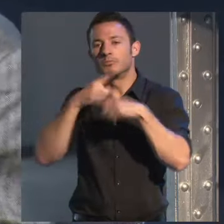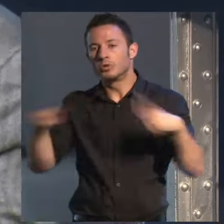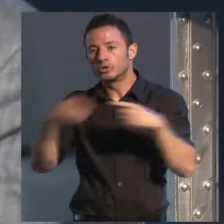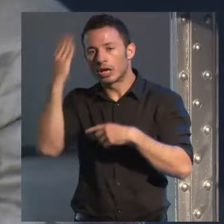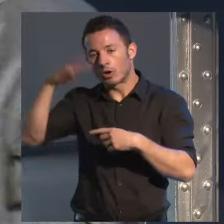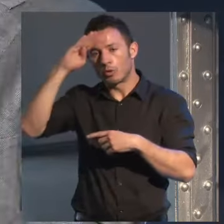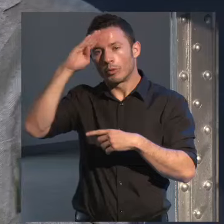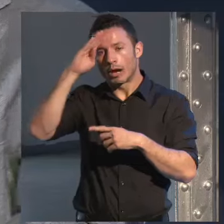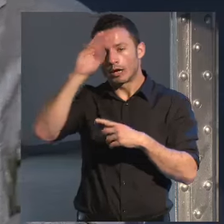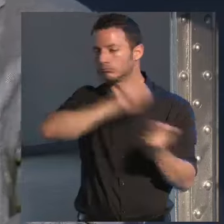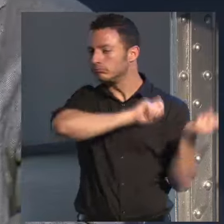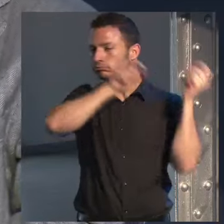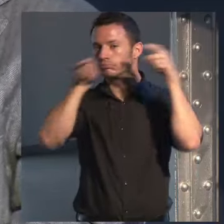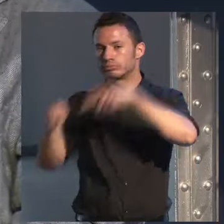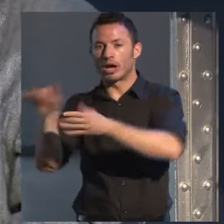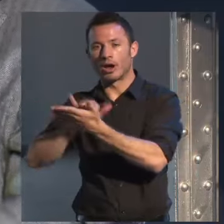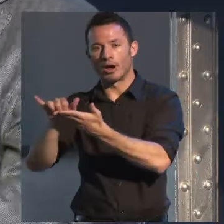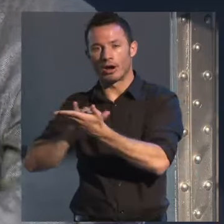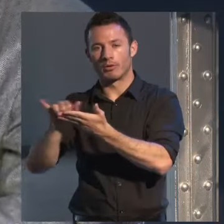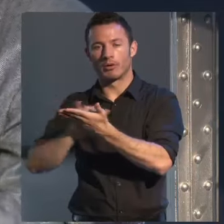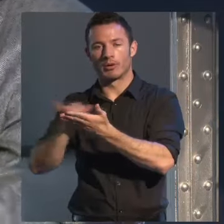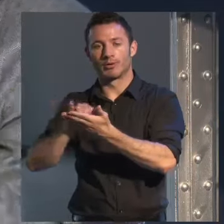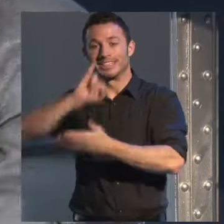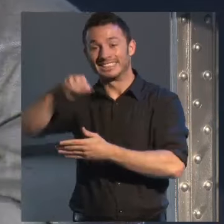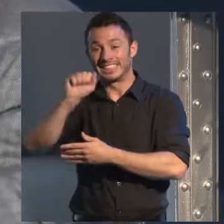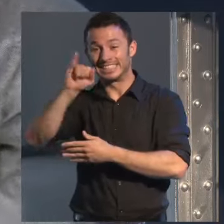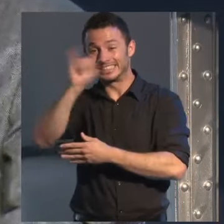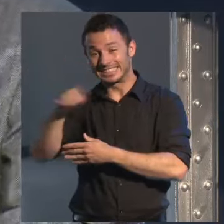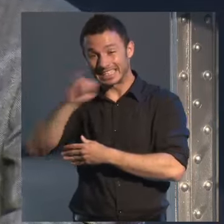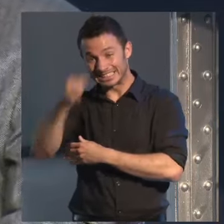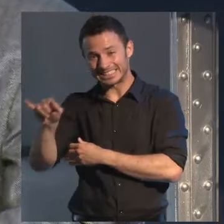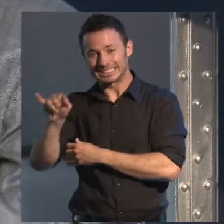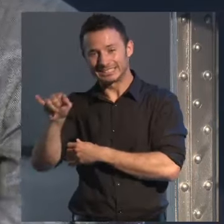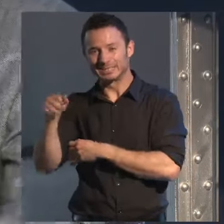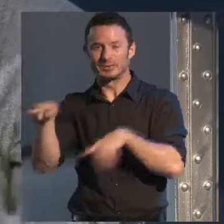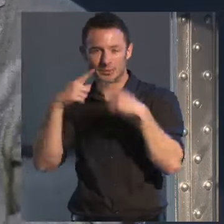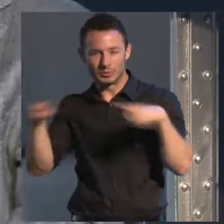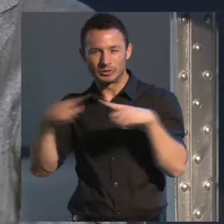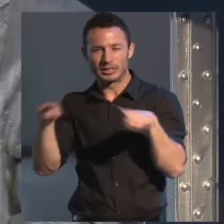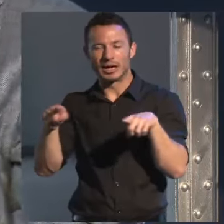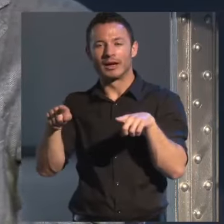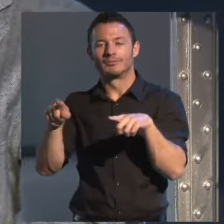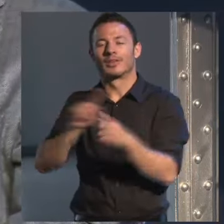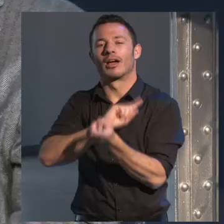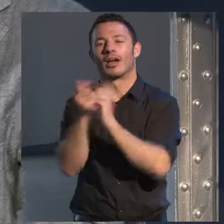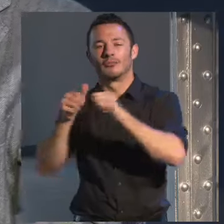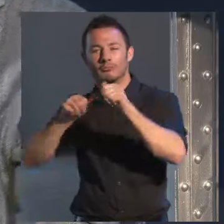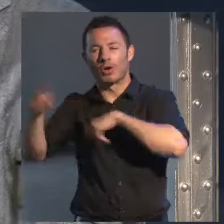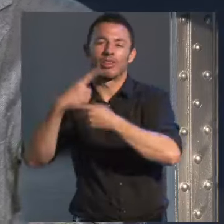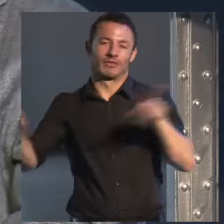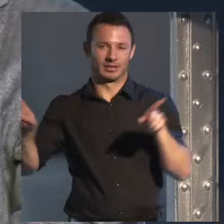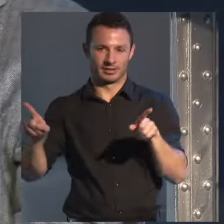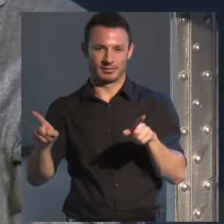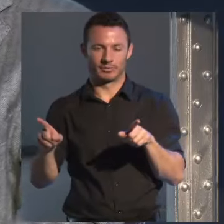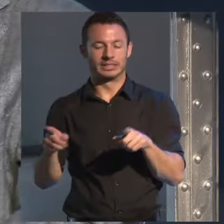el destino del jazz es decir que siempre salgo y regreso a Cuba siempre estoy mirando el